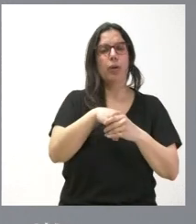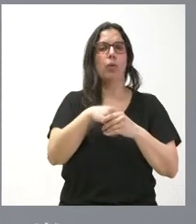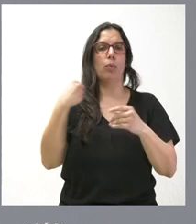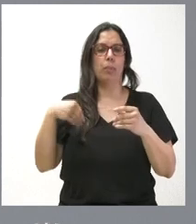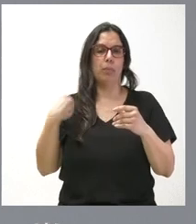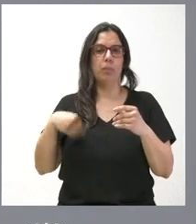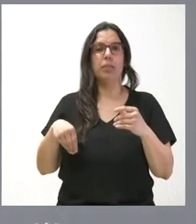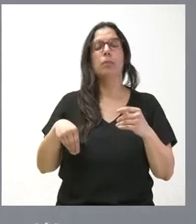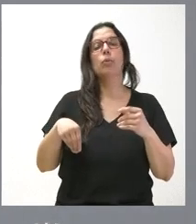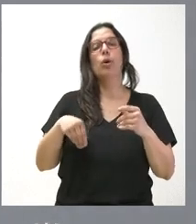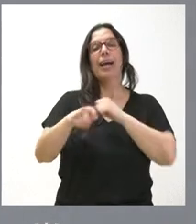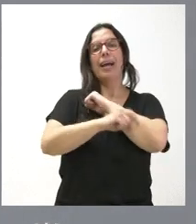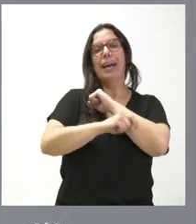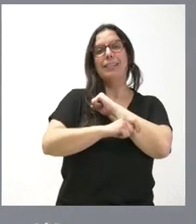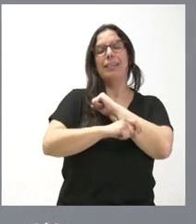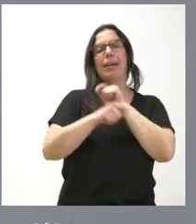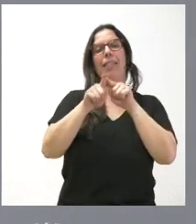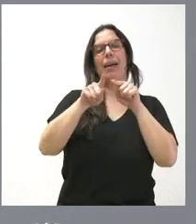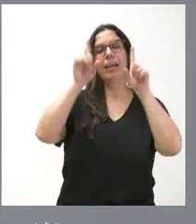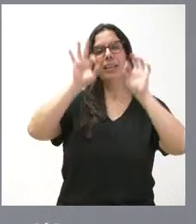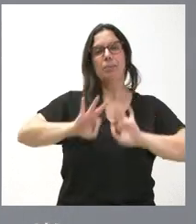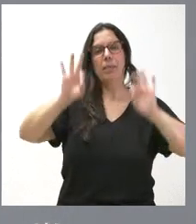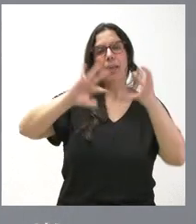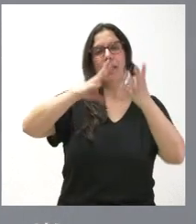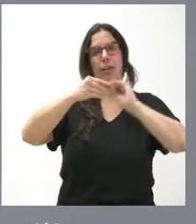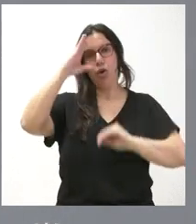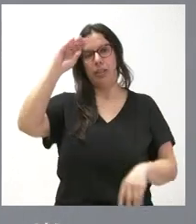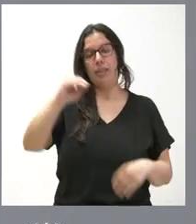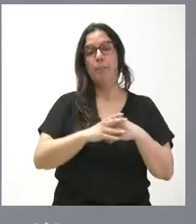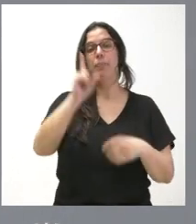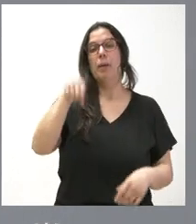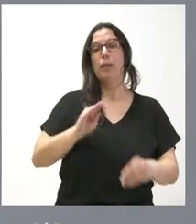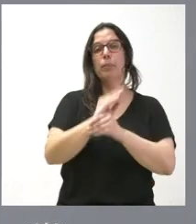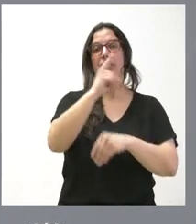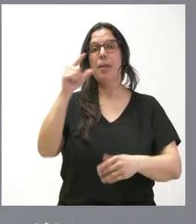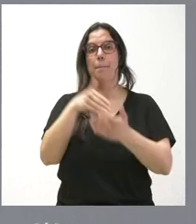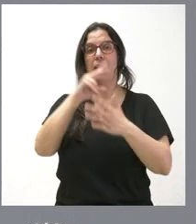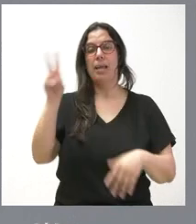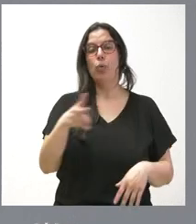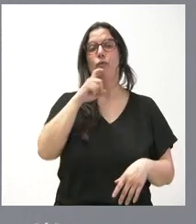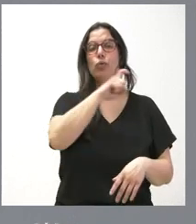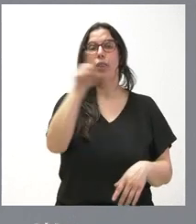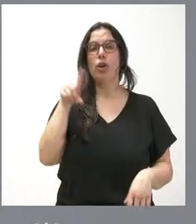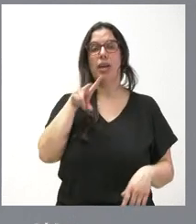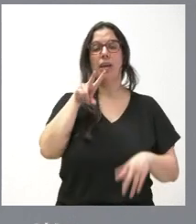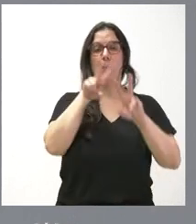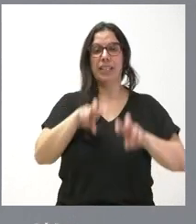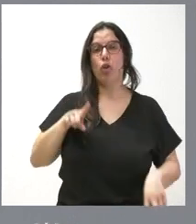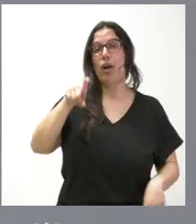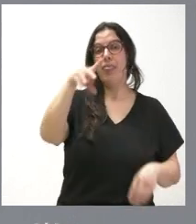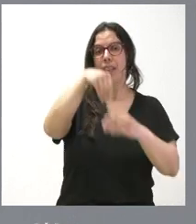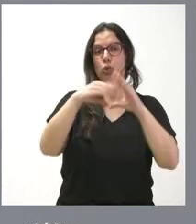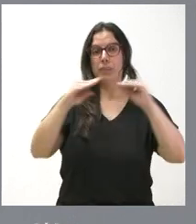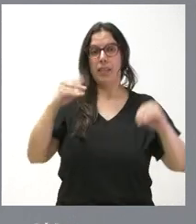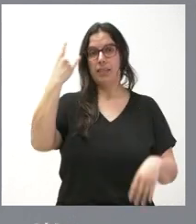RIS3, la Estrategia de Especialización Inteligente. Y 100.000 euros también para la Fundación de Investigación del Cáncer de la Universidad de Salamanca.